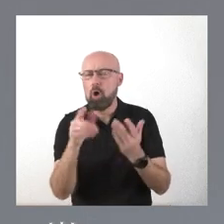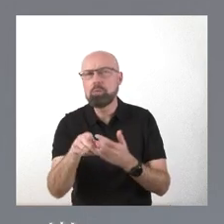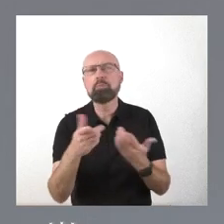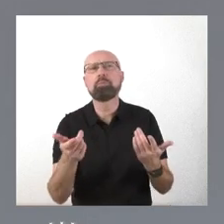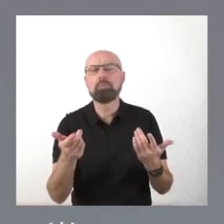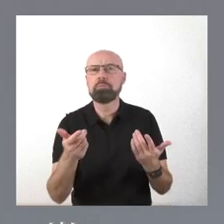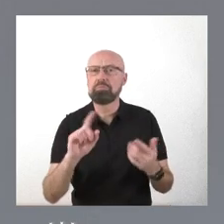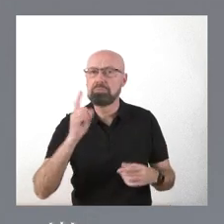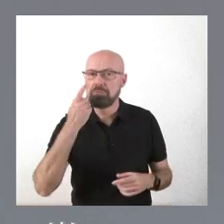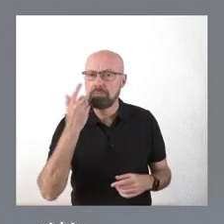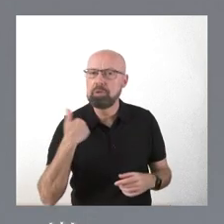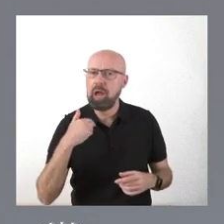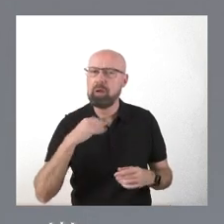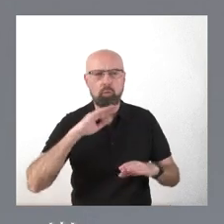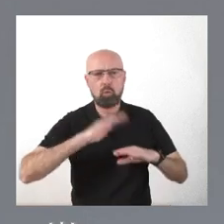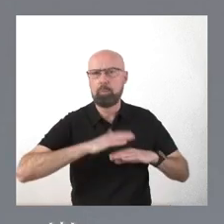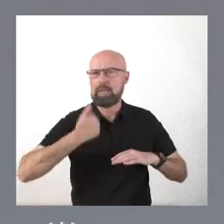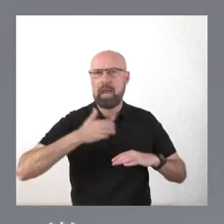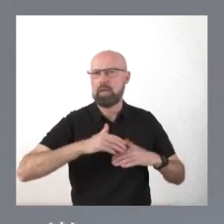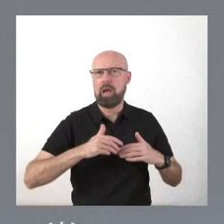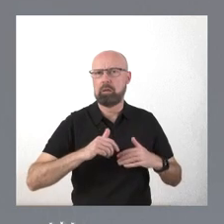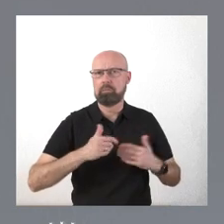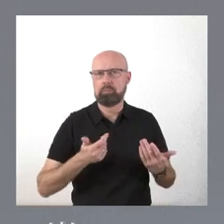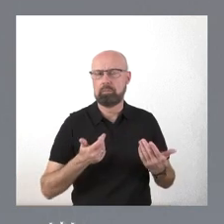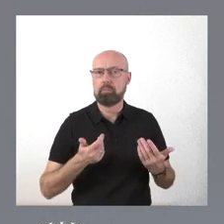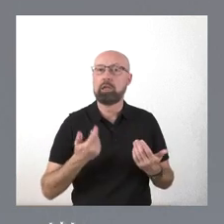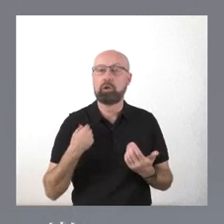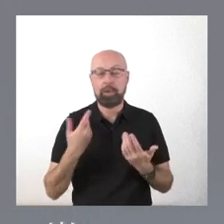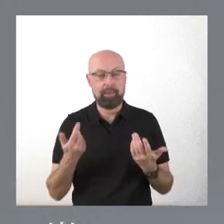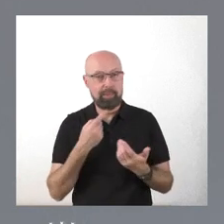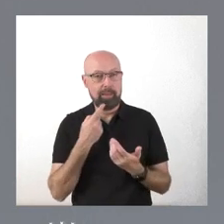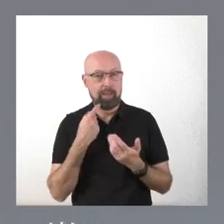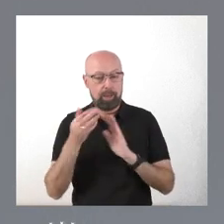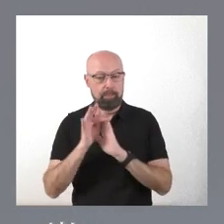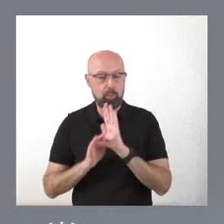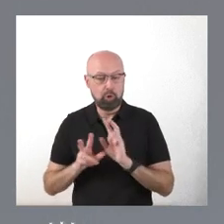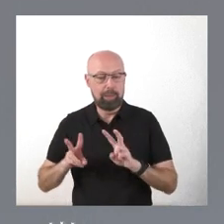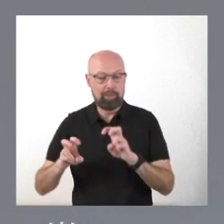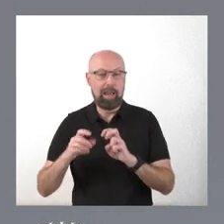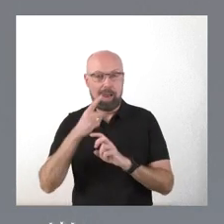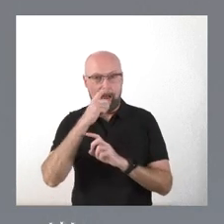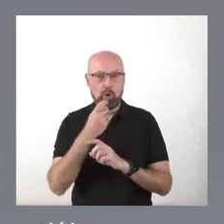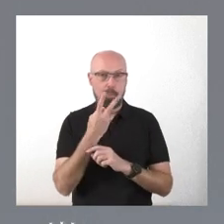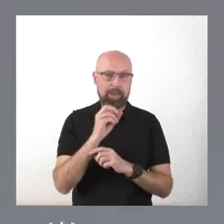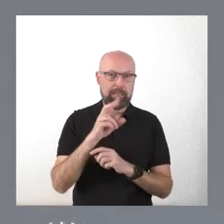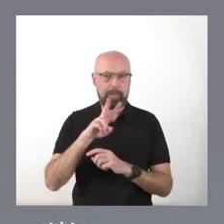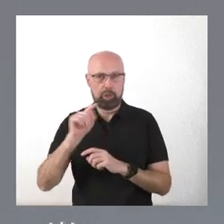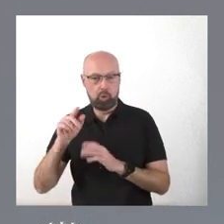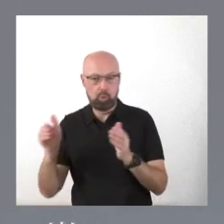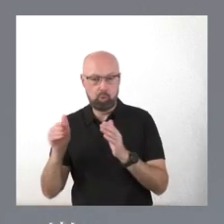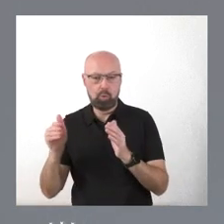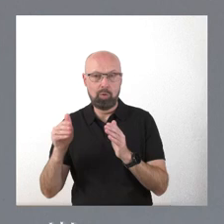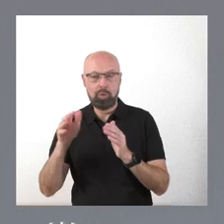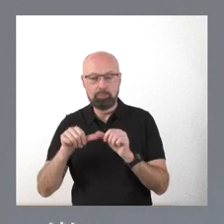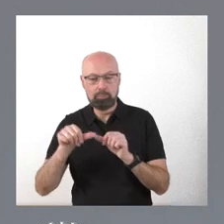implementarla ya. Y dice, tomando como base el presupuesto inicial del 2021, en los cinco ejercicios siguientes